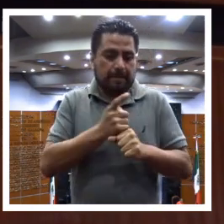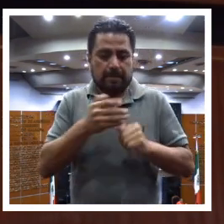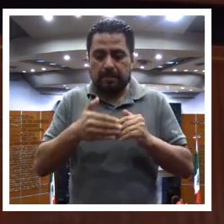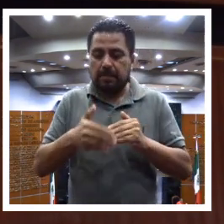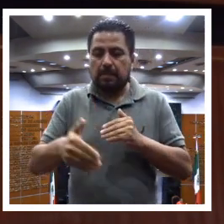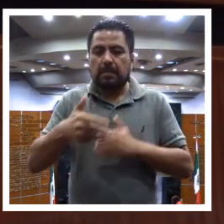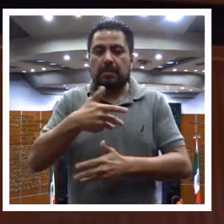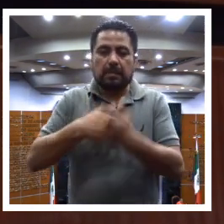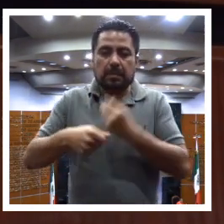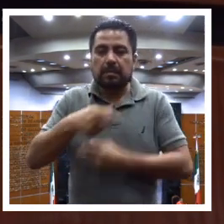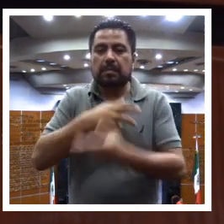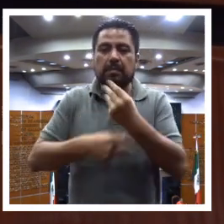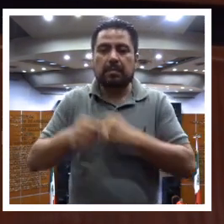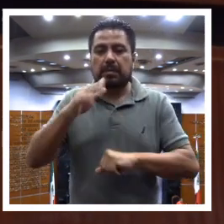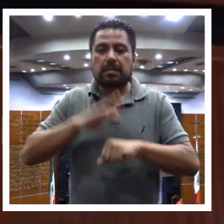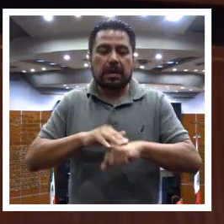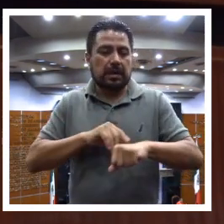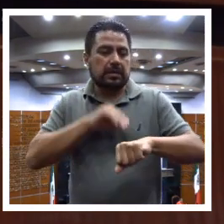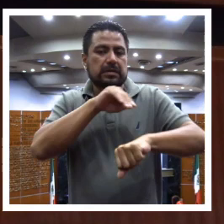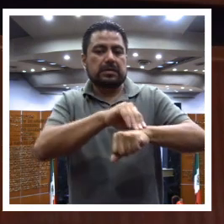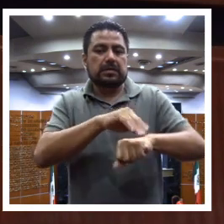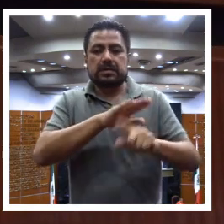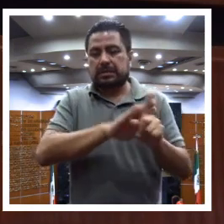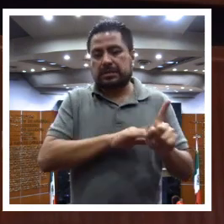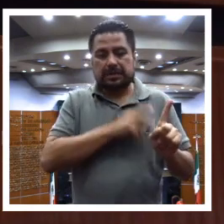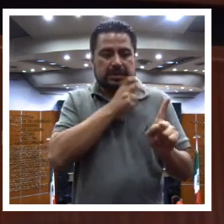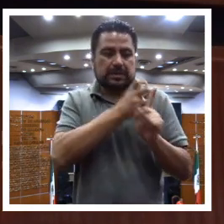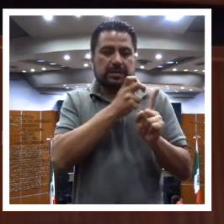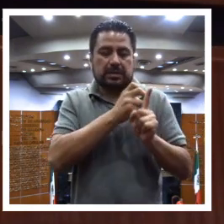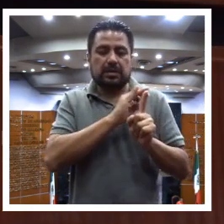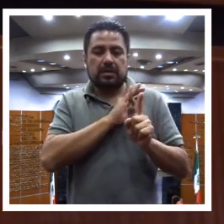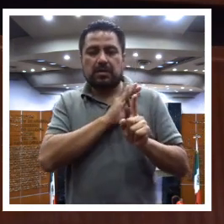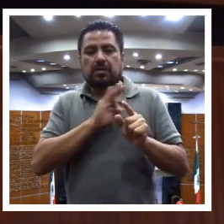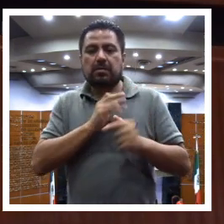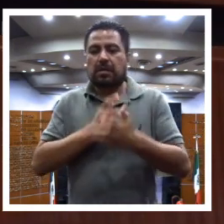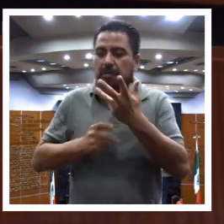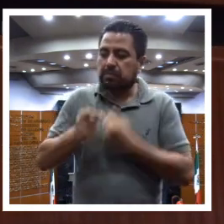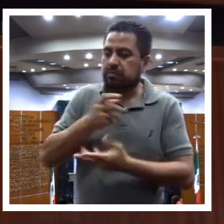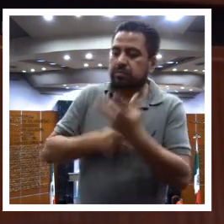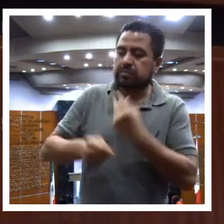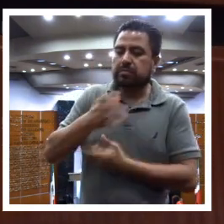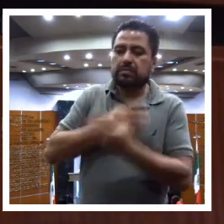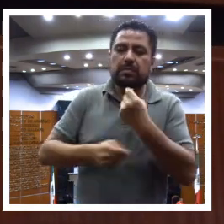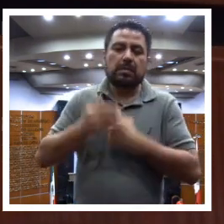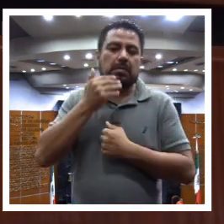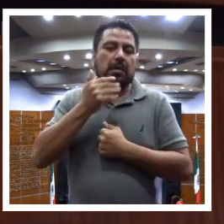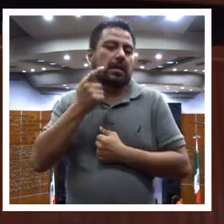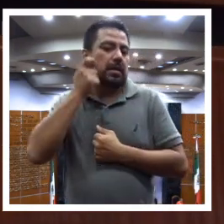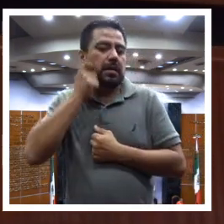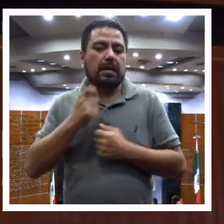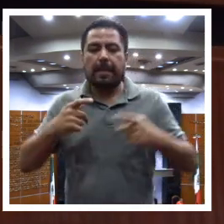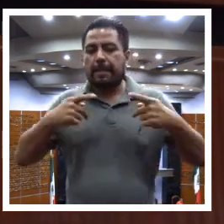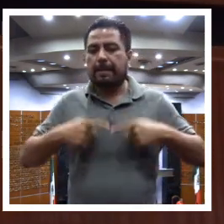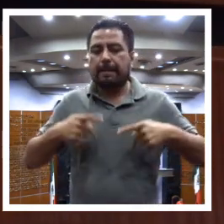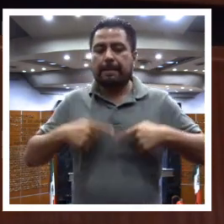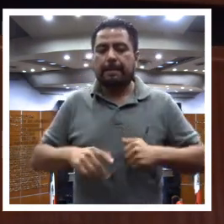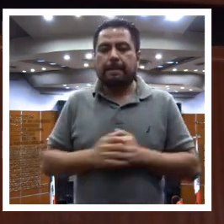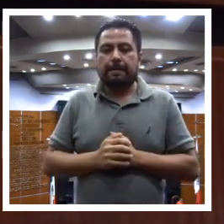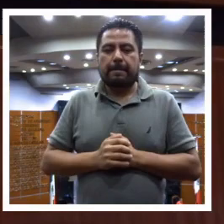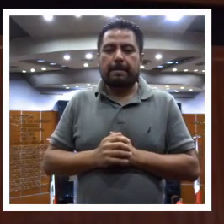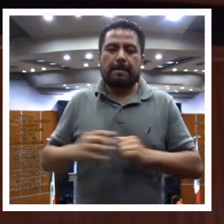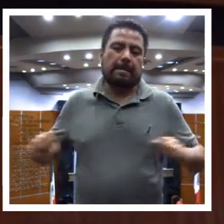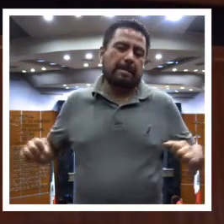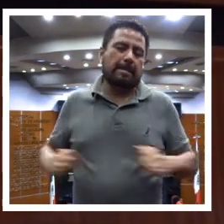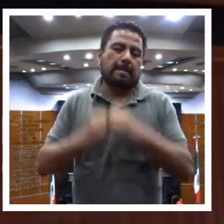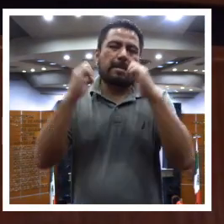para que hubiera circulante y esto mover la economía de las y los guerrerenses. El desastre